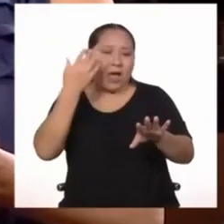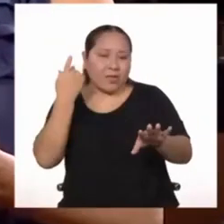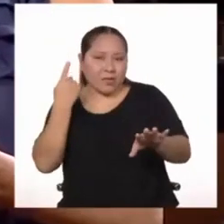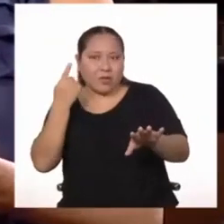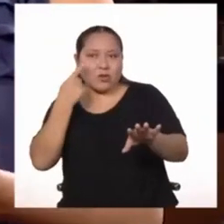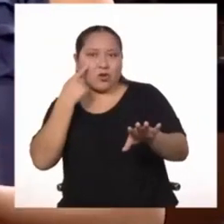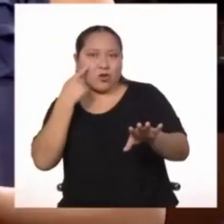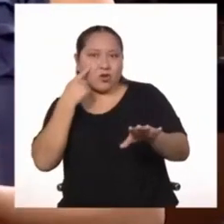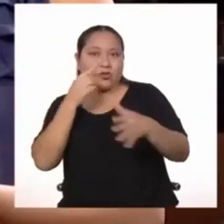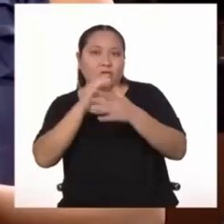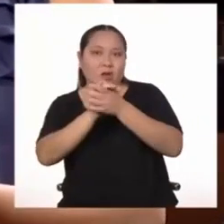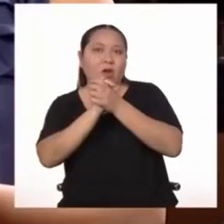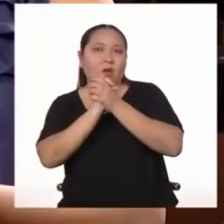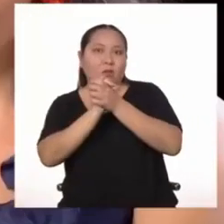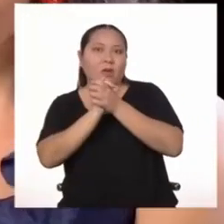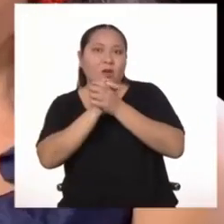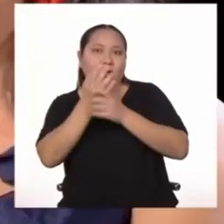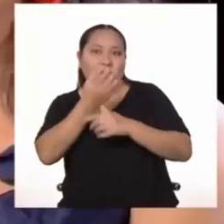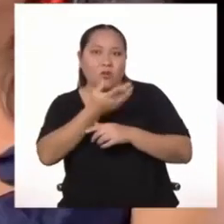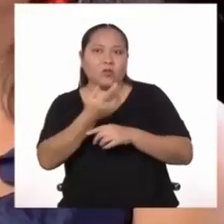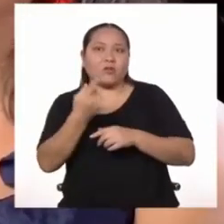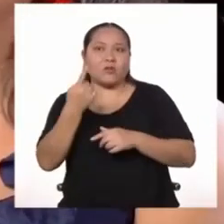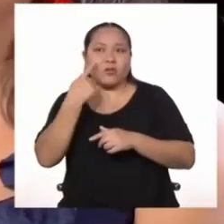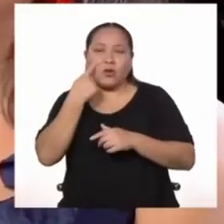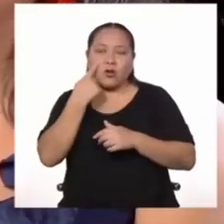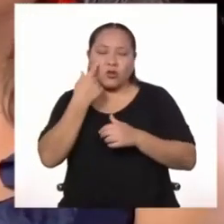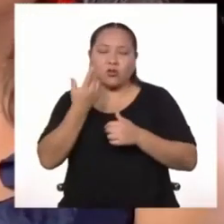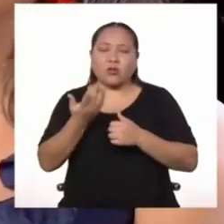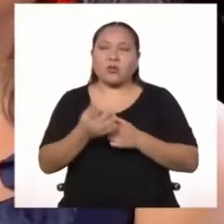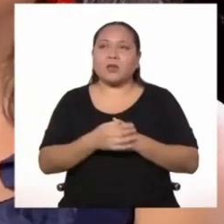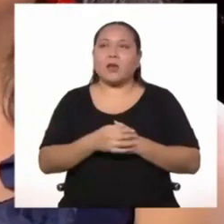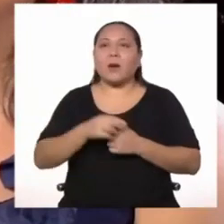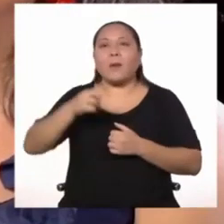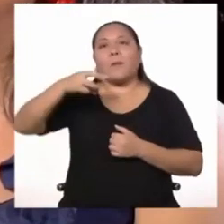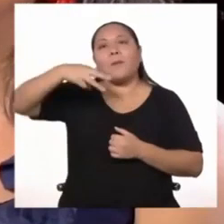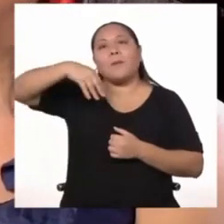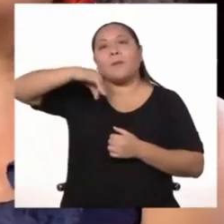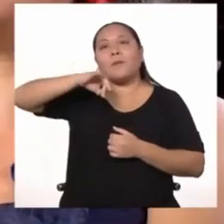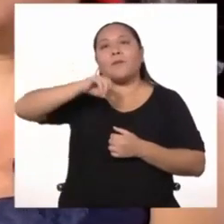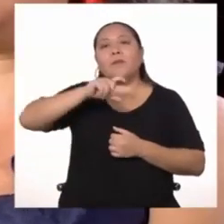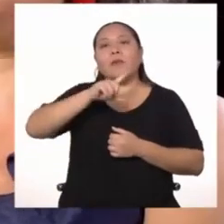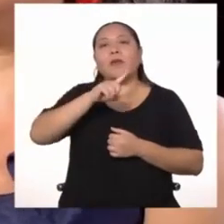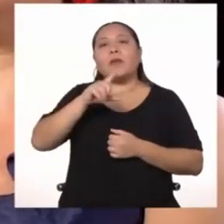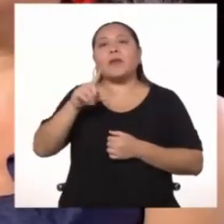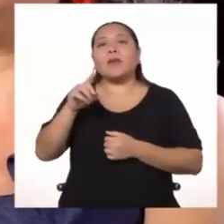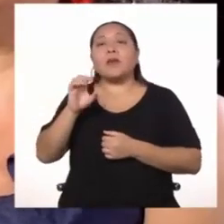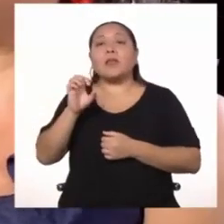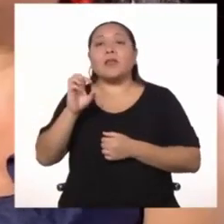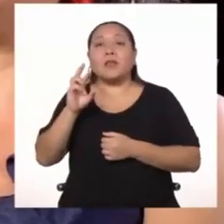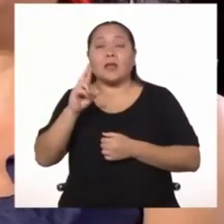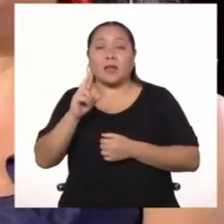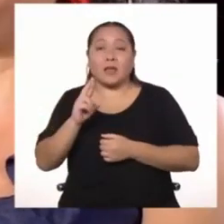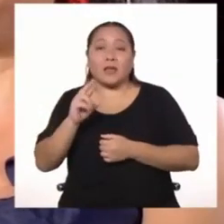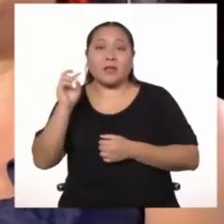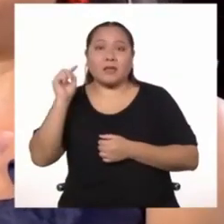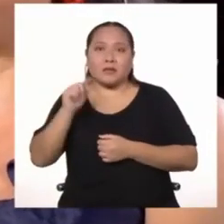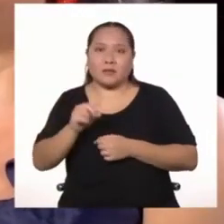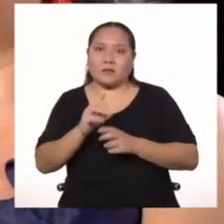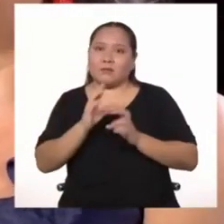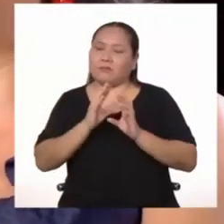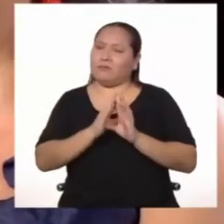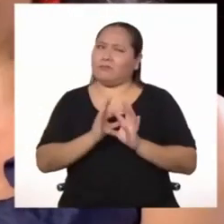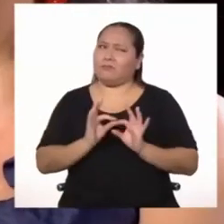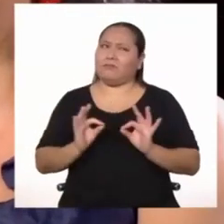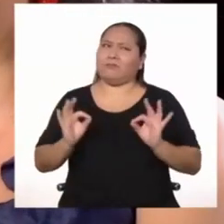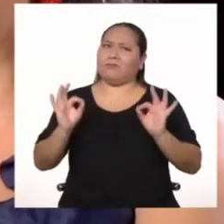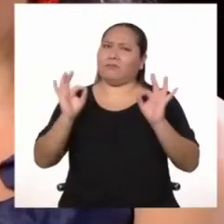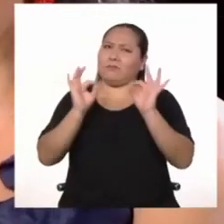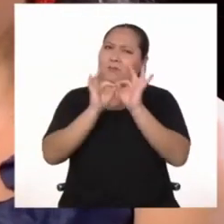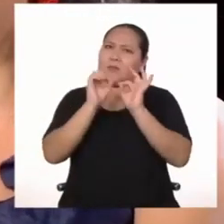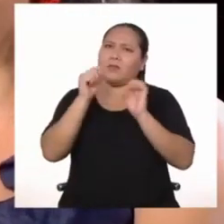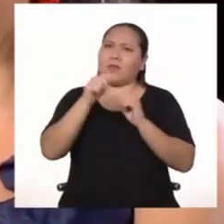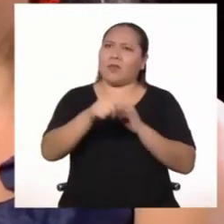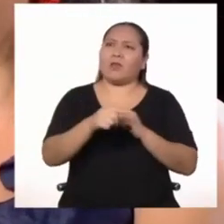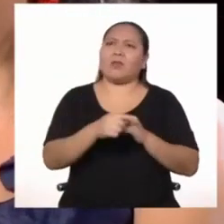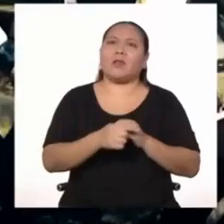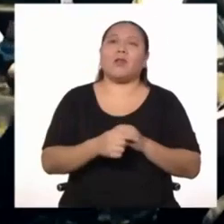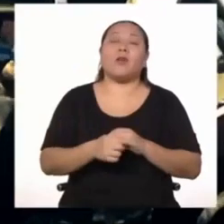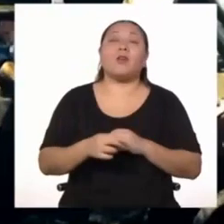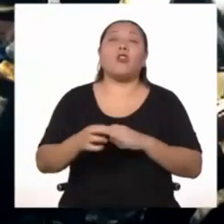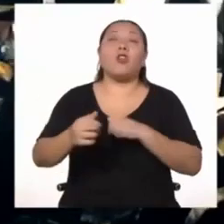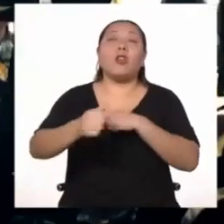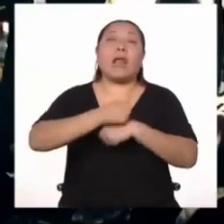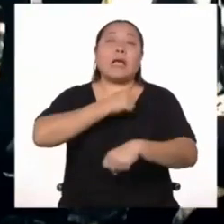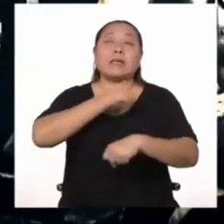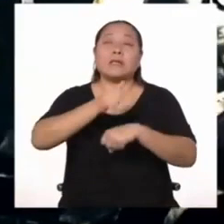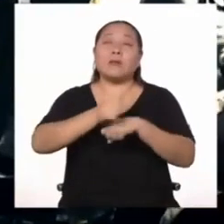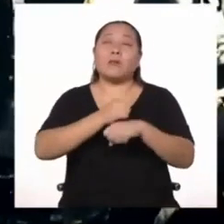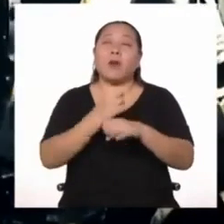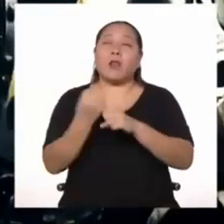compañeros de armas de él. Ahora, Miller es un personaje impresionante porque él sufrió un ataque muy fuerte